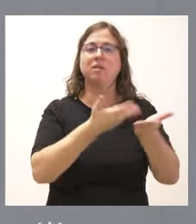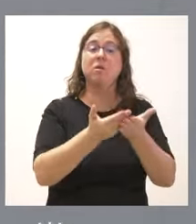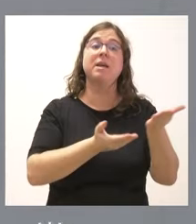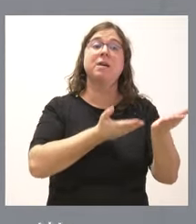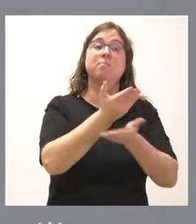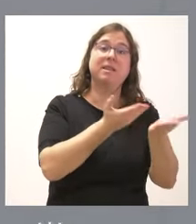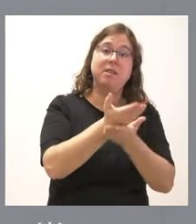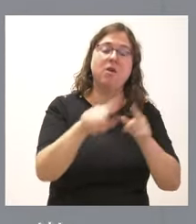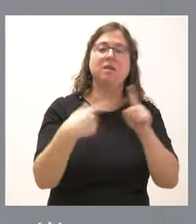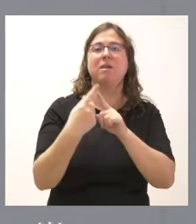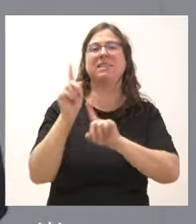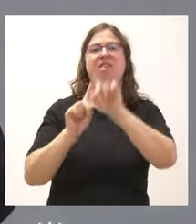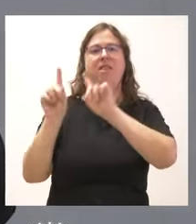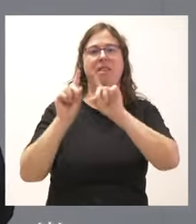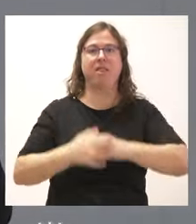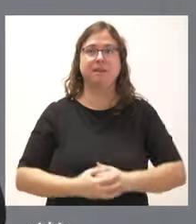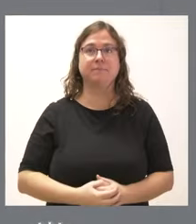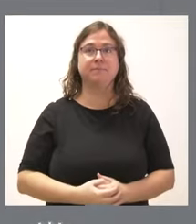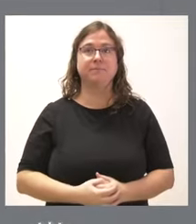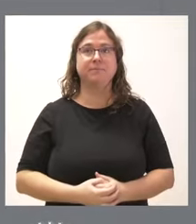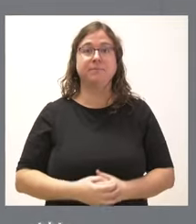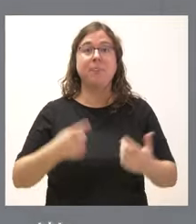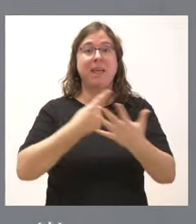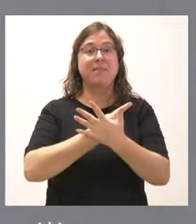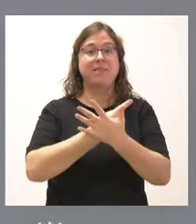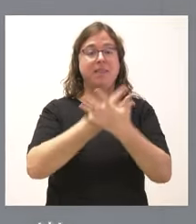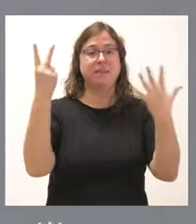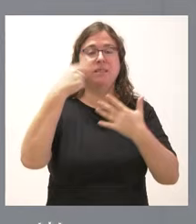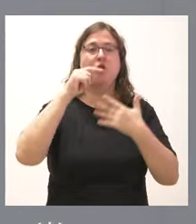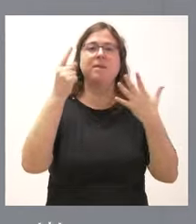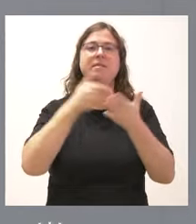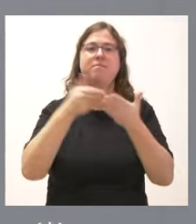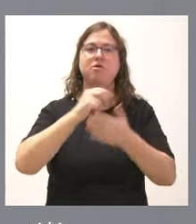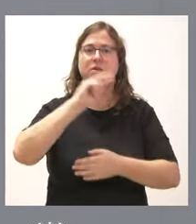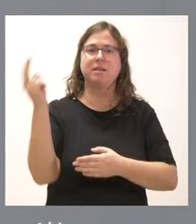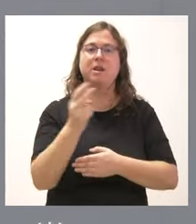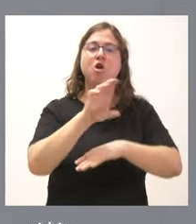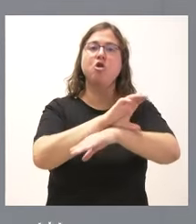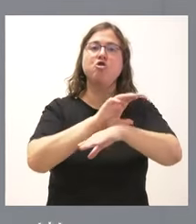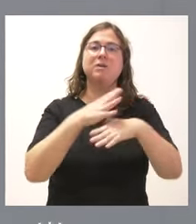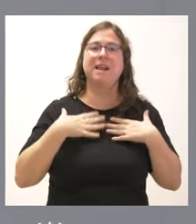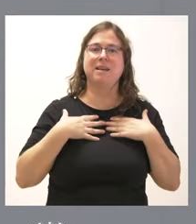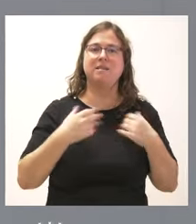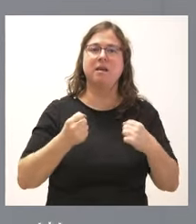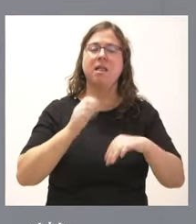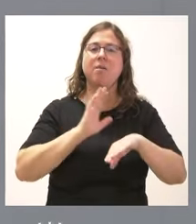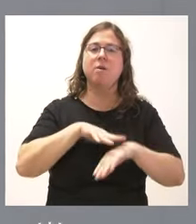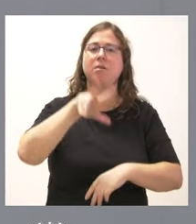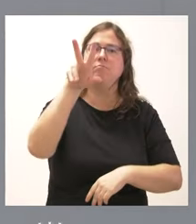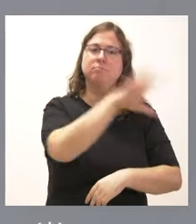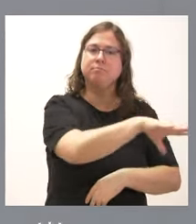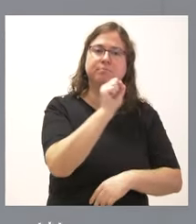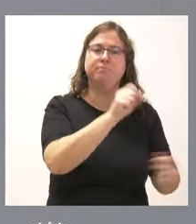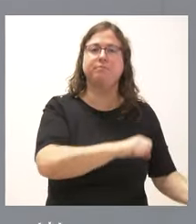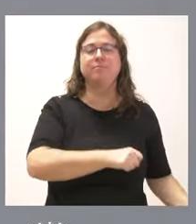e incidencias. 17,6 millones de euros la Consejería de Sanidad para la recogida, transporte y